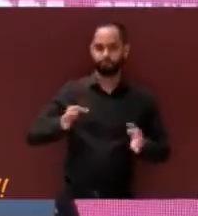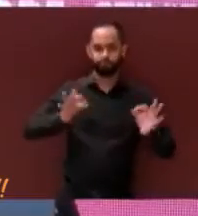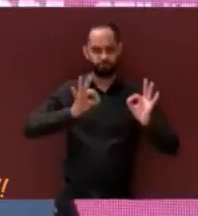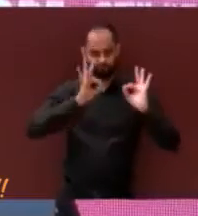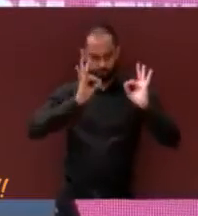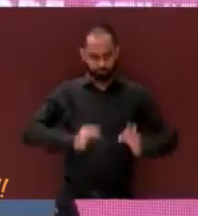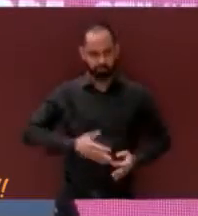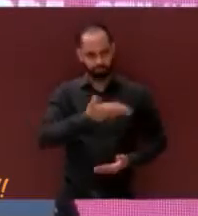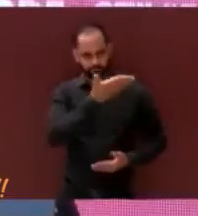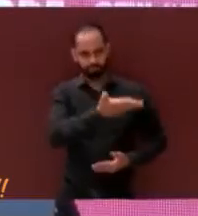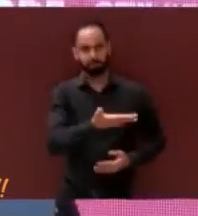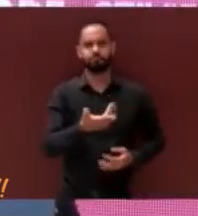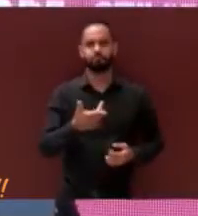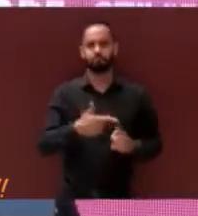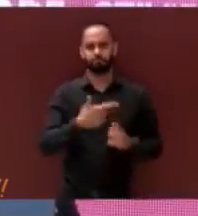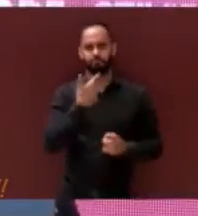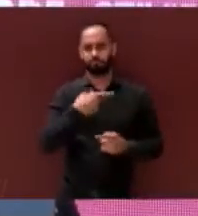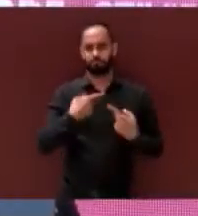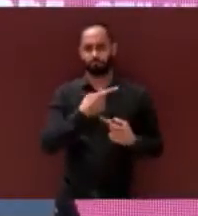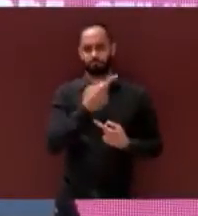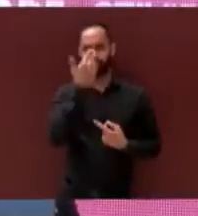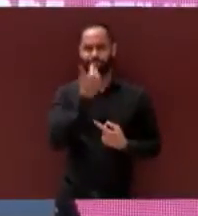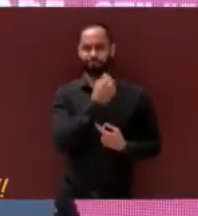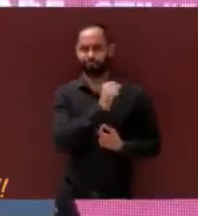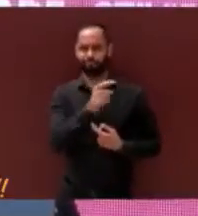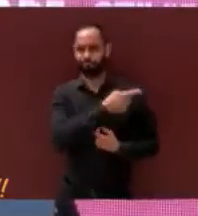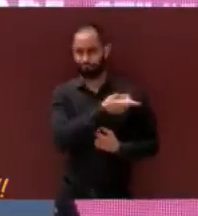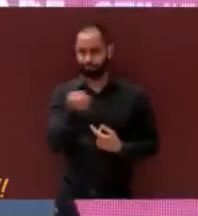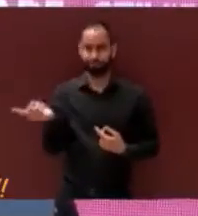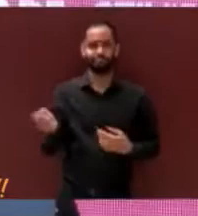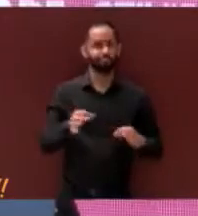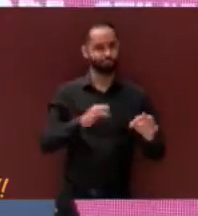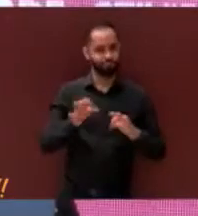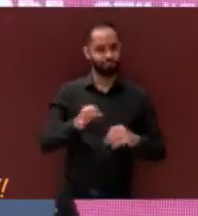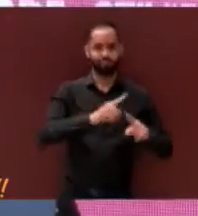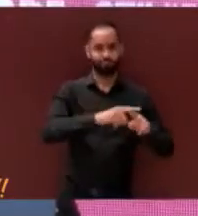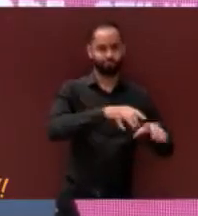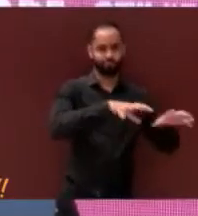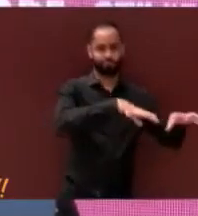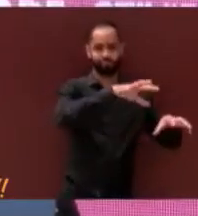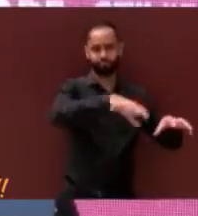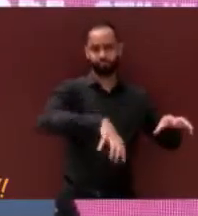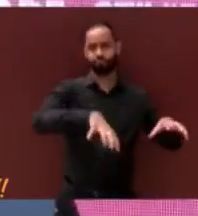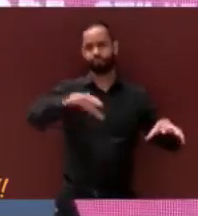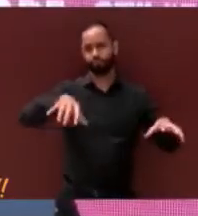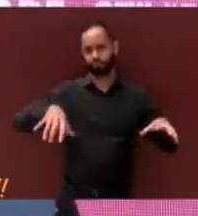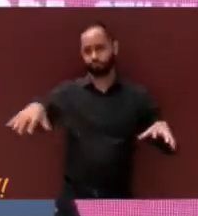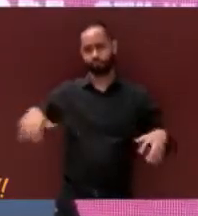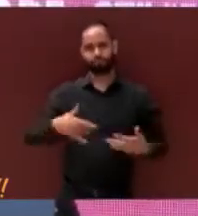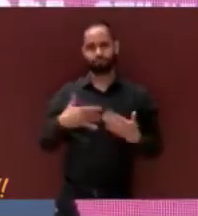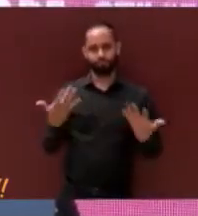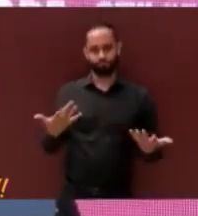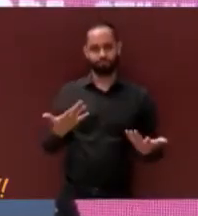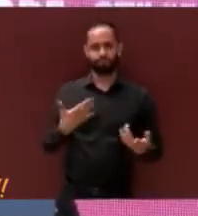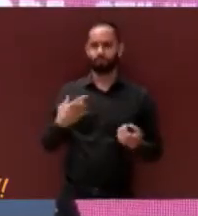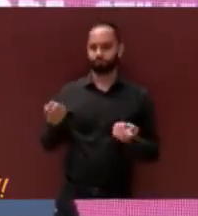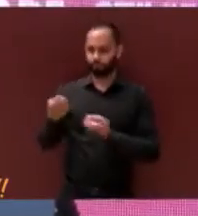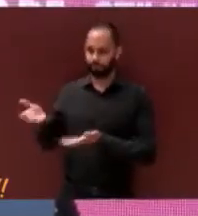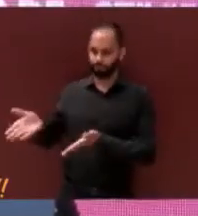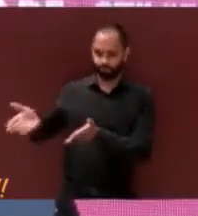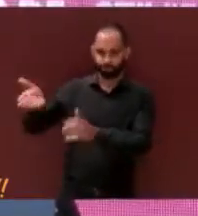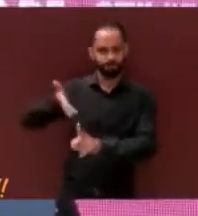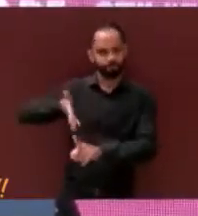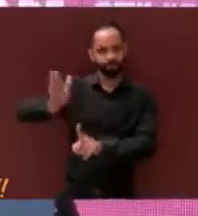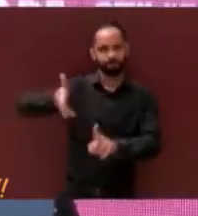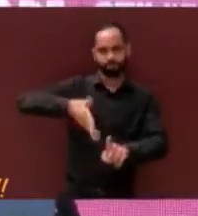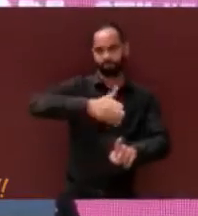cualidad y capacidades de todos los equipos conformados en las siete direcciones a las que tuve la oportunidad de dirigir. Como